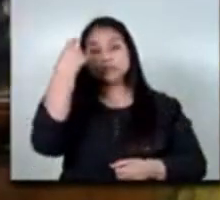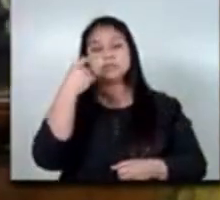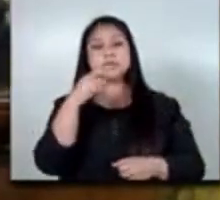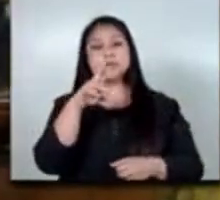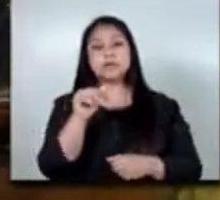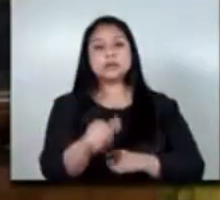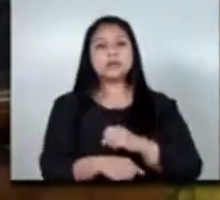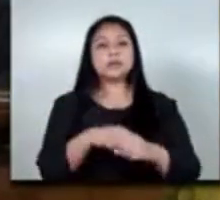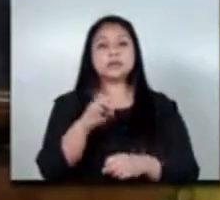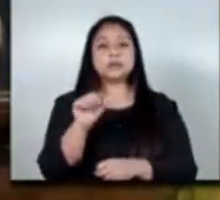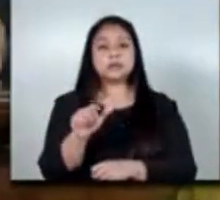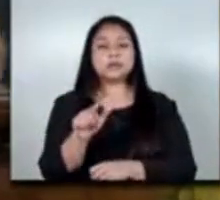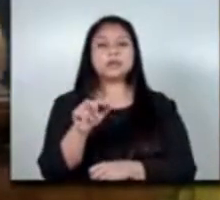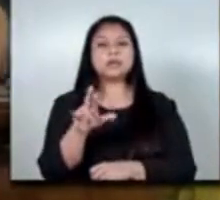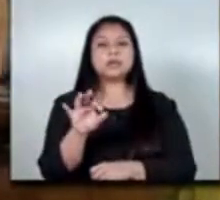rafael rodríguez